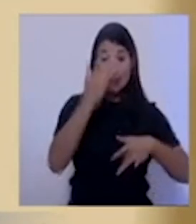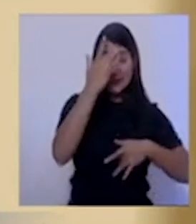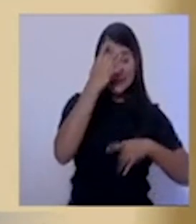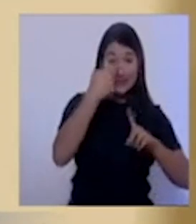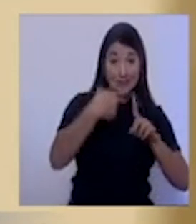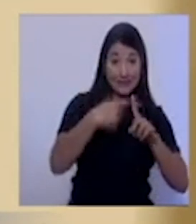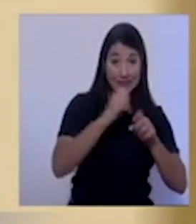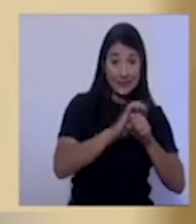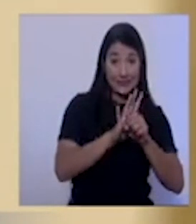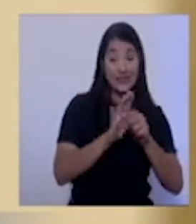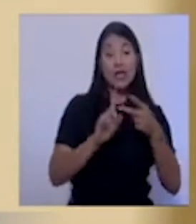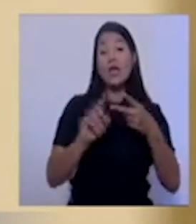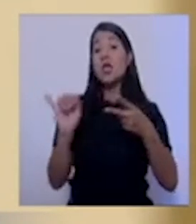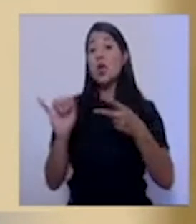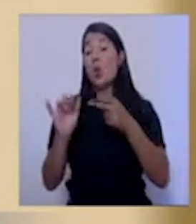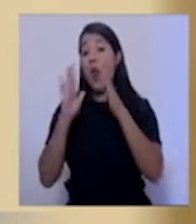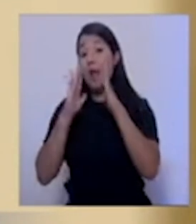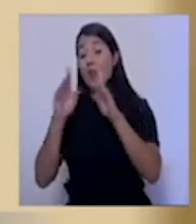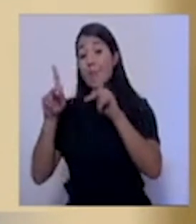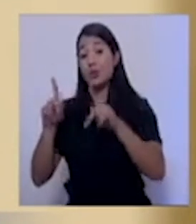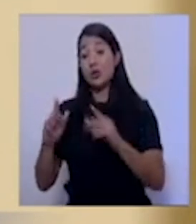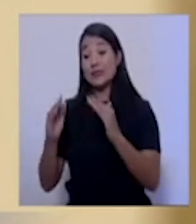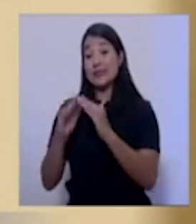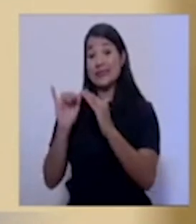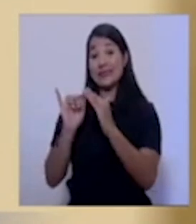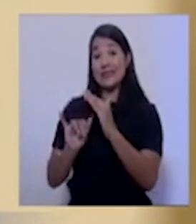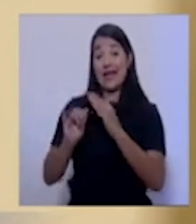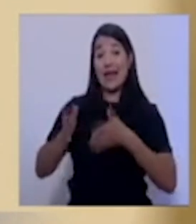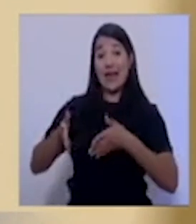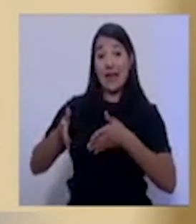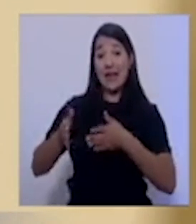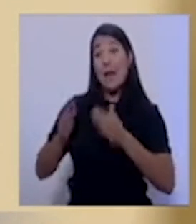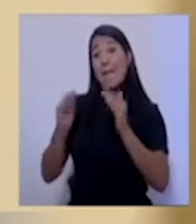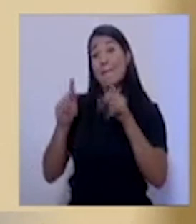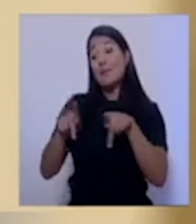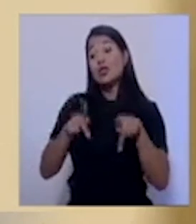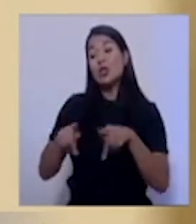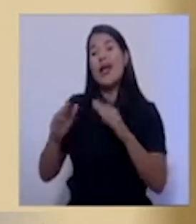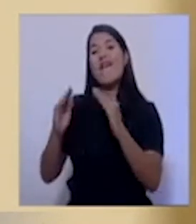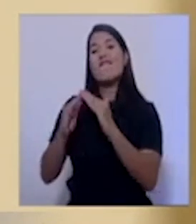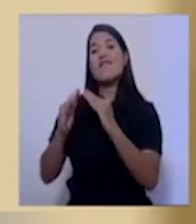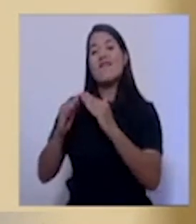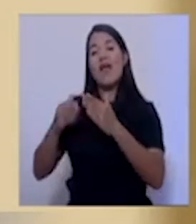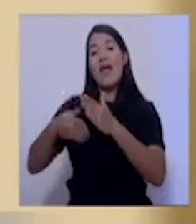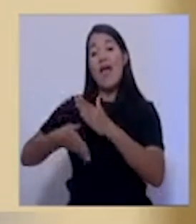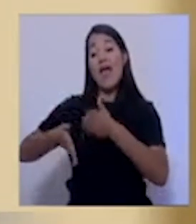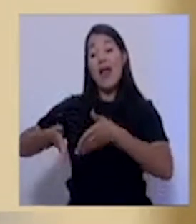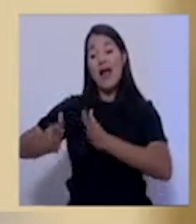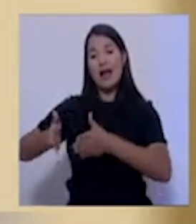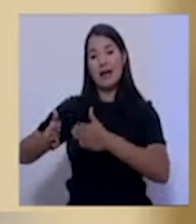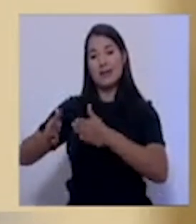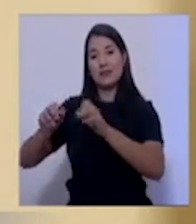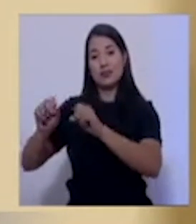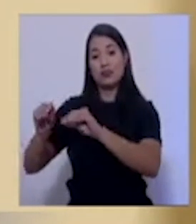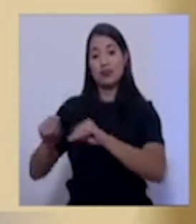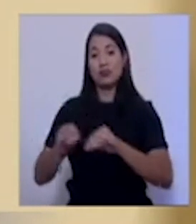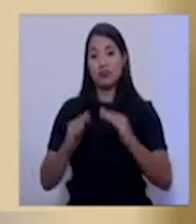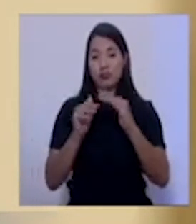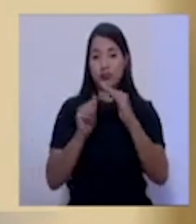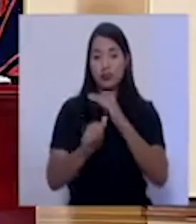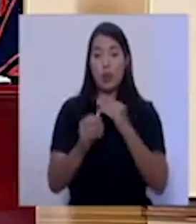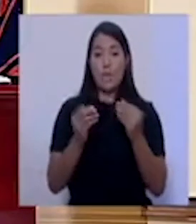como de población de calle que están siendo atendidos en estos albergues. Muchas gracias.